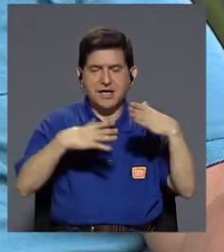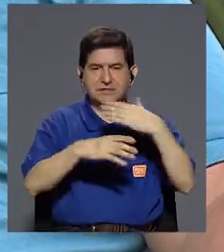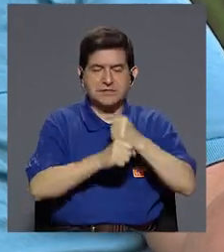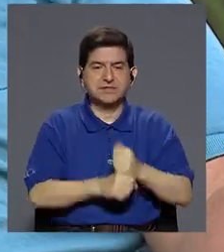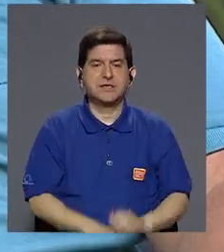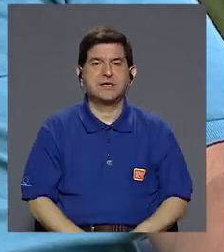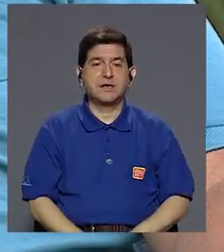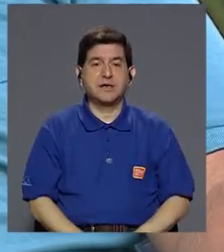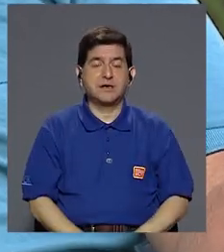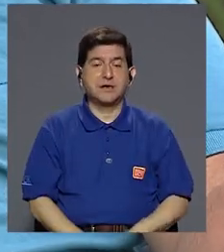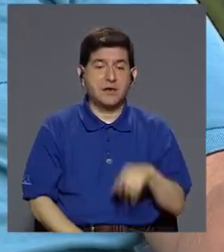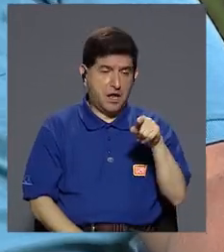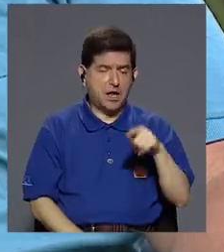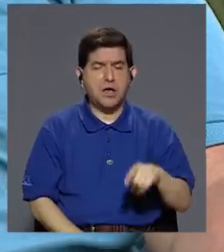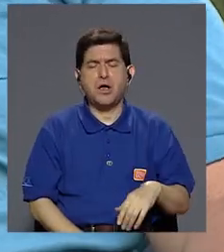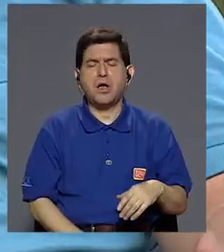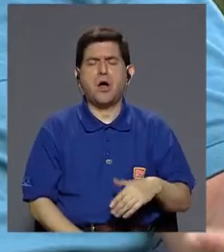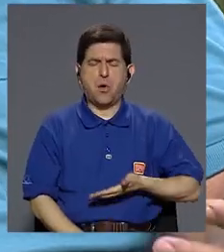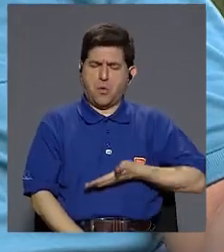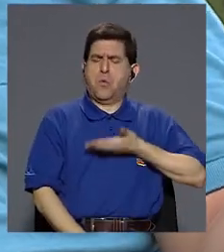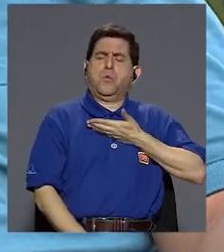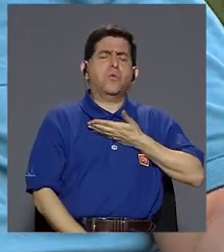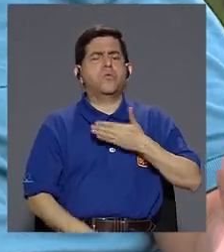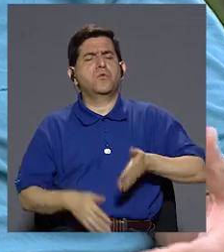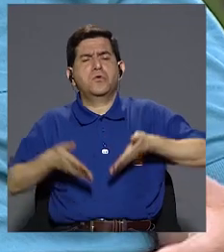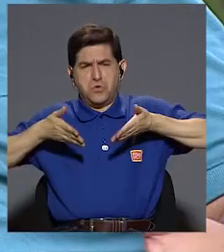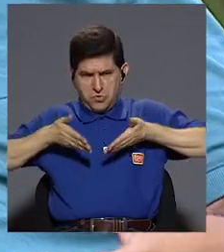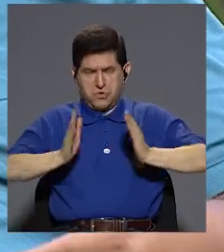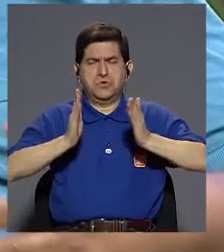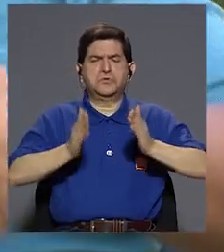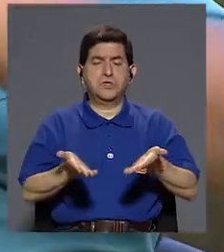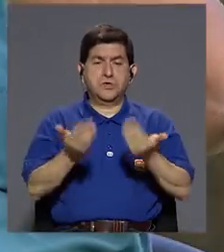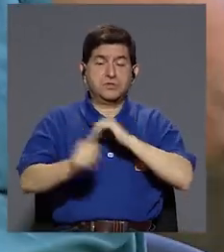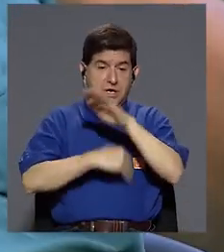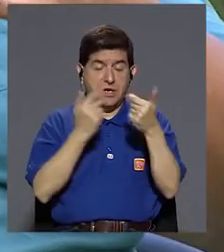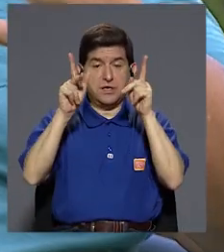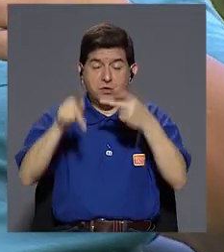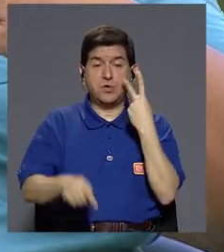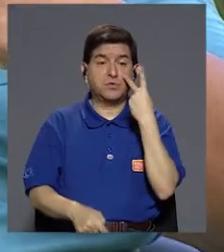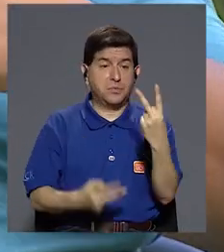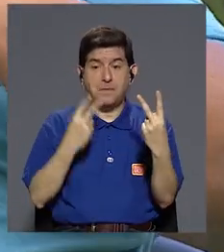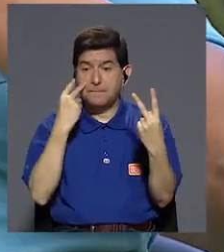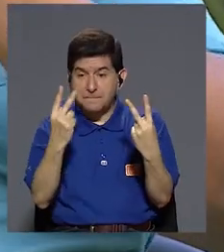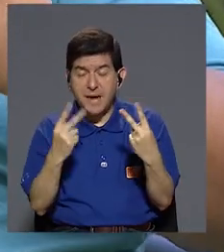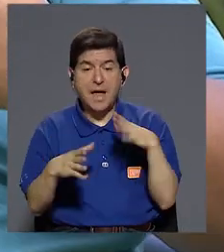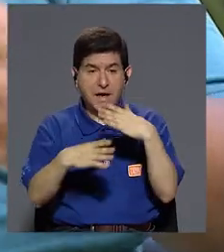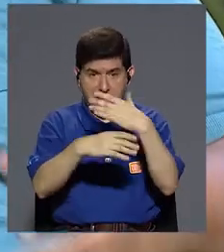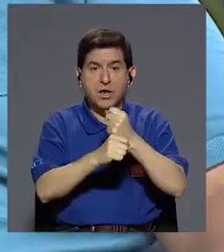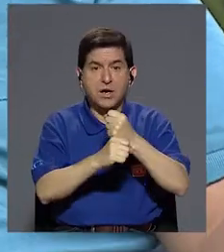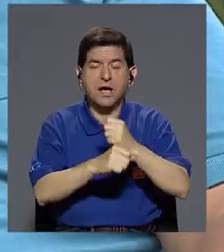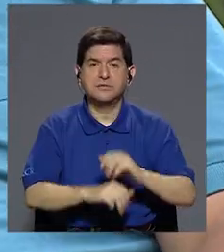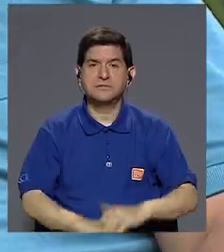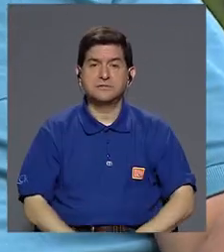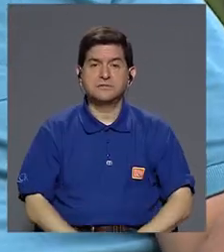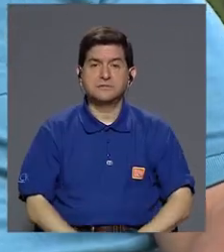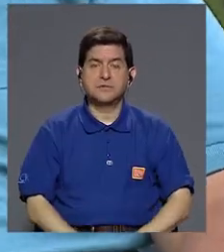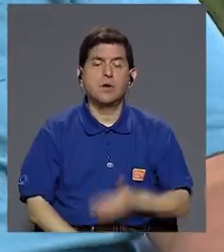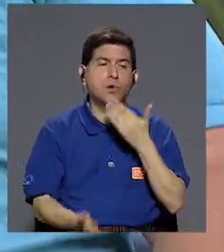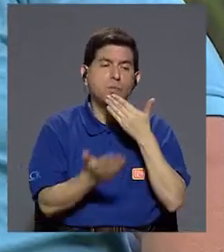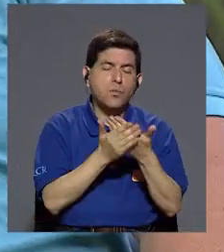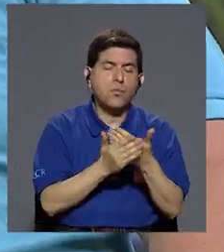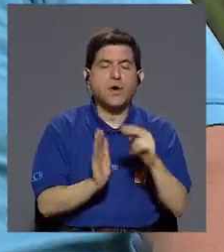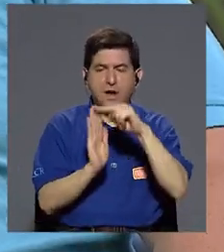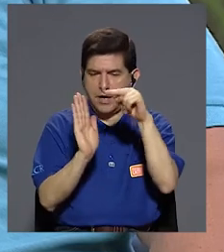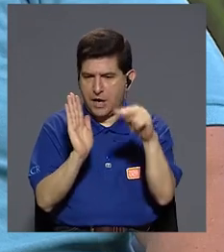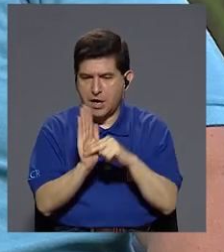acciones. Los que se sienten sumamente orgullosos de sus hijos y entonces quieren que todo el mundo vea lo que ellos hacen, una buena